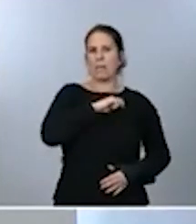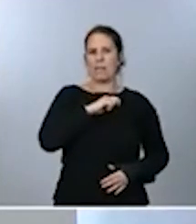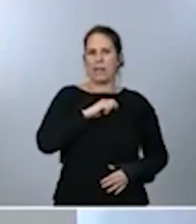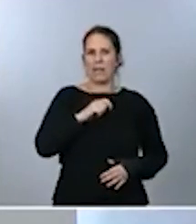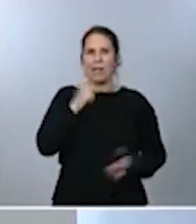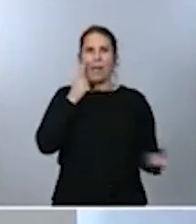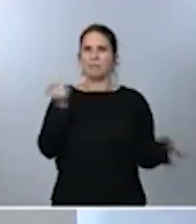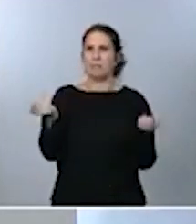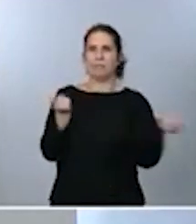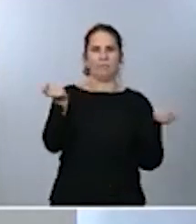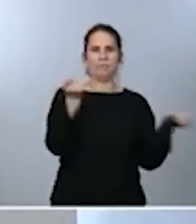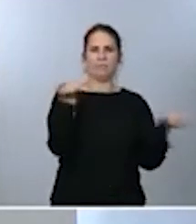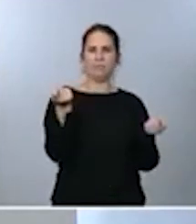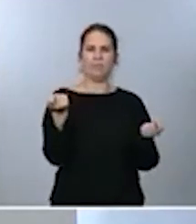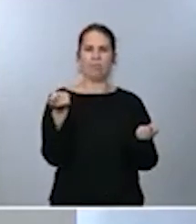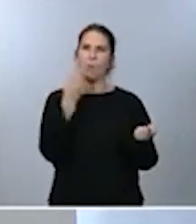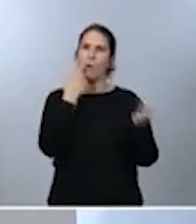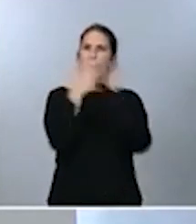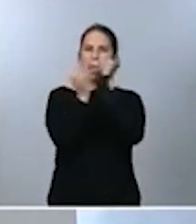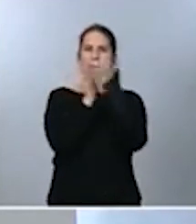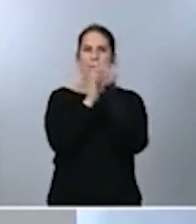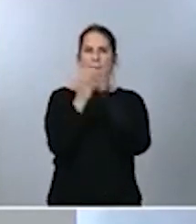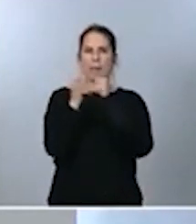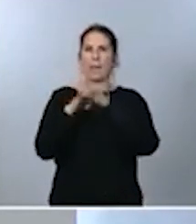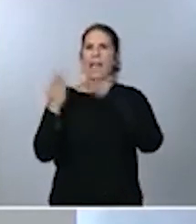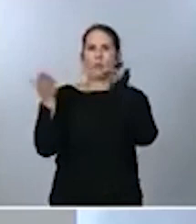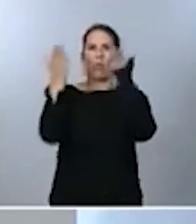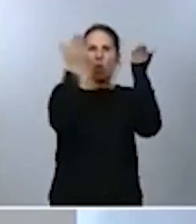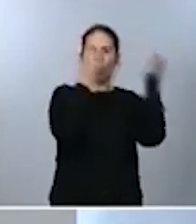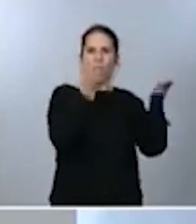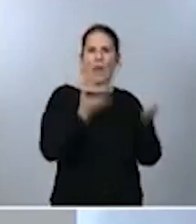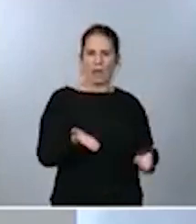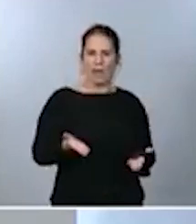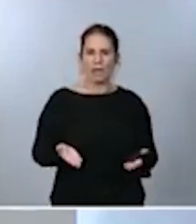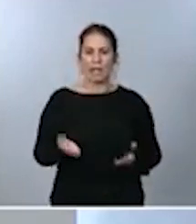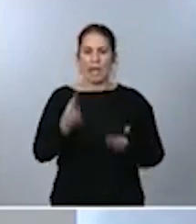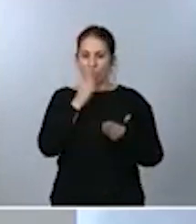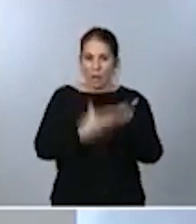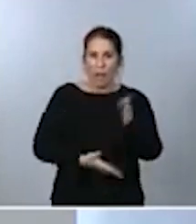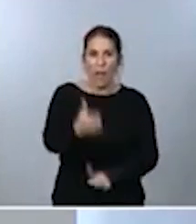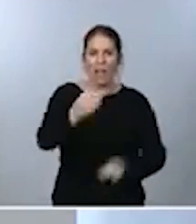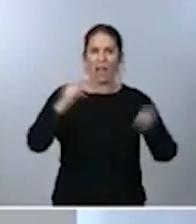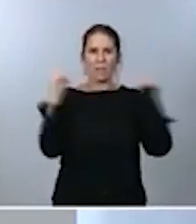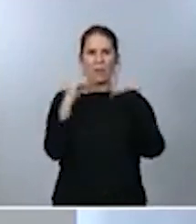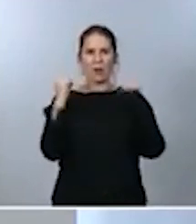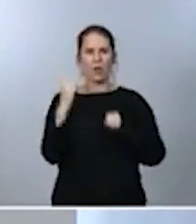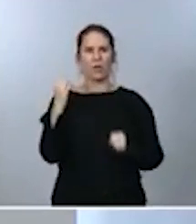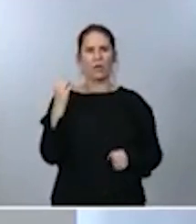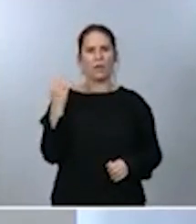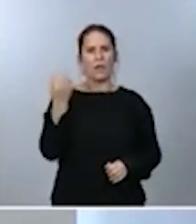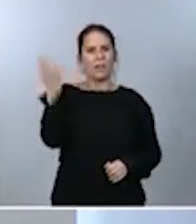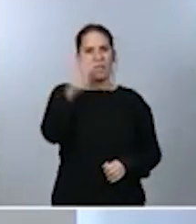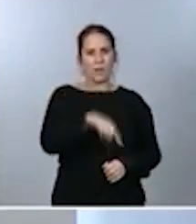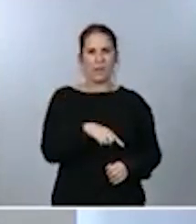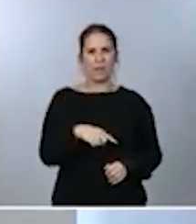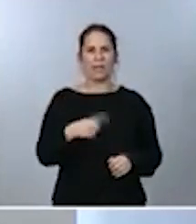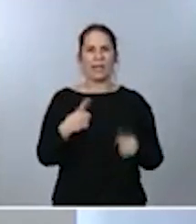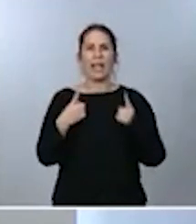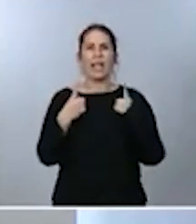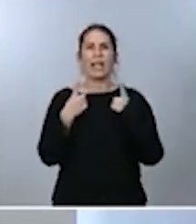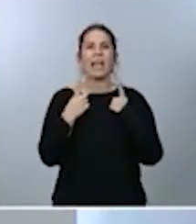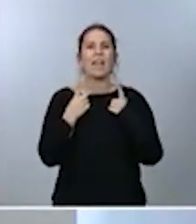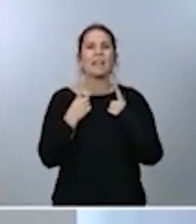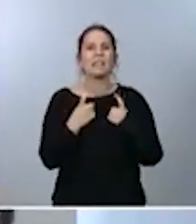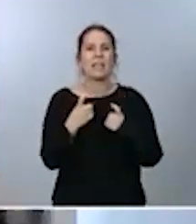el mundo tiene que tener claro, ahora que llega el invierno, que nos necesitamos unos a otros. Que no es